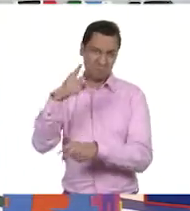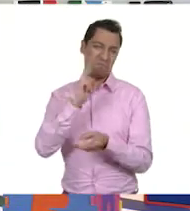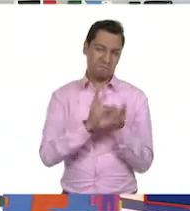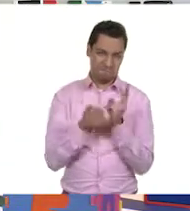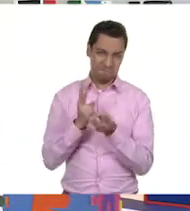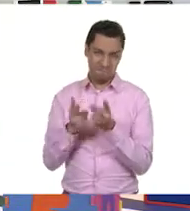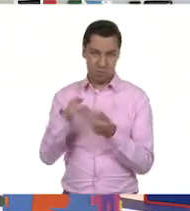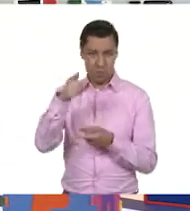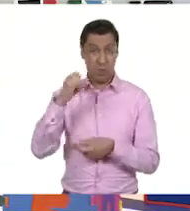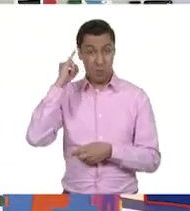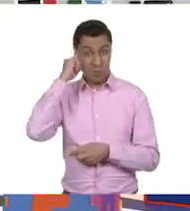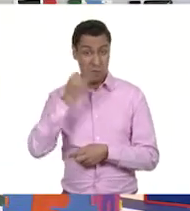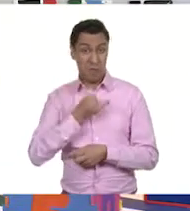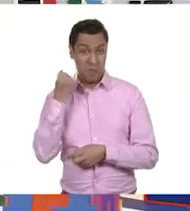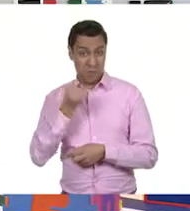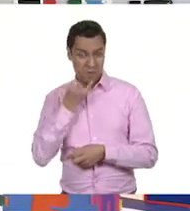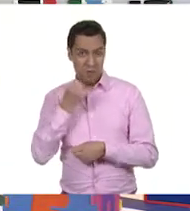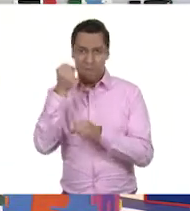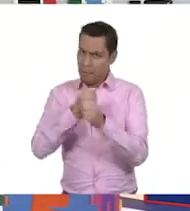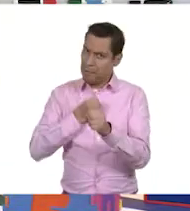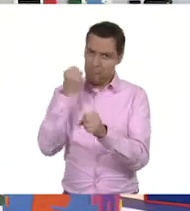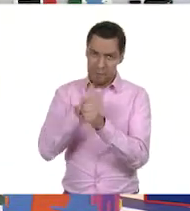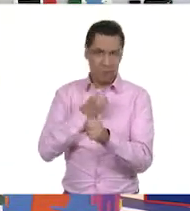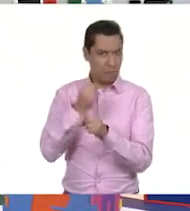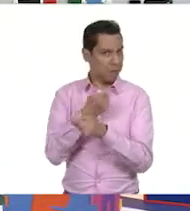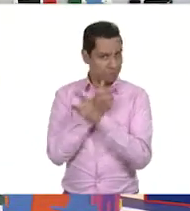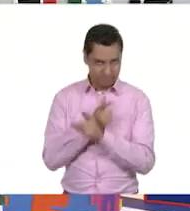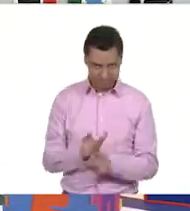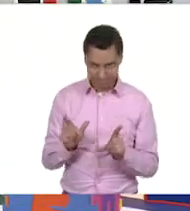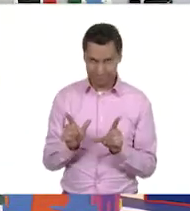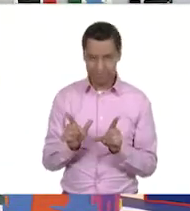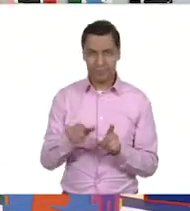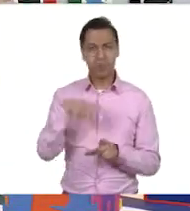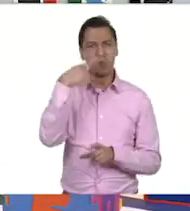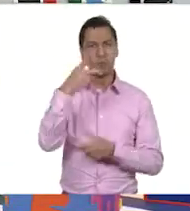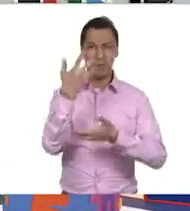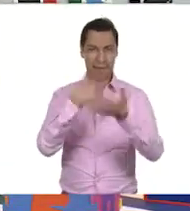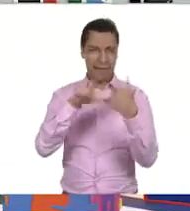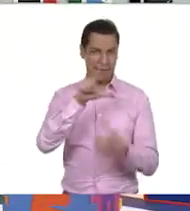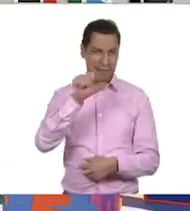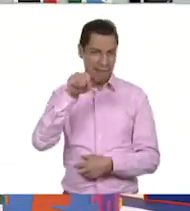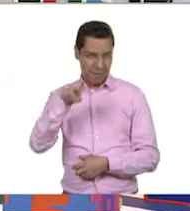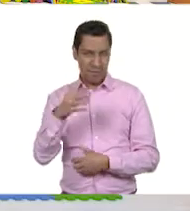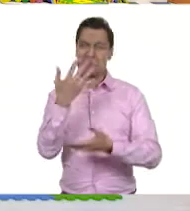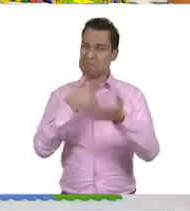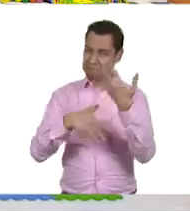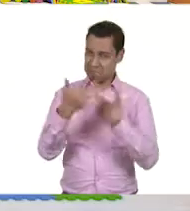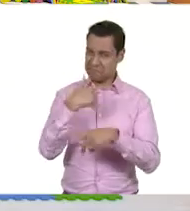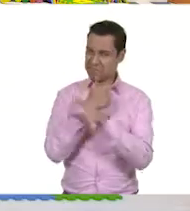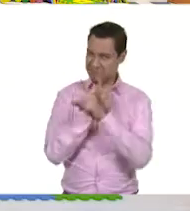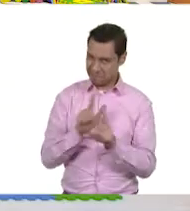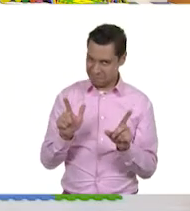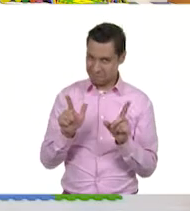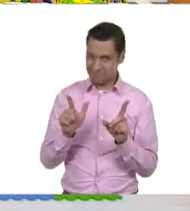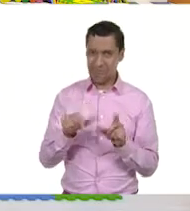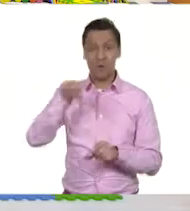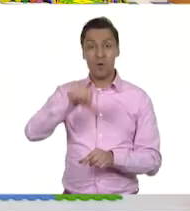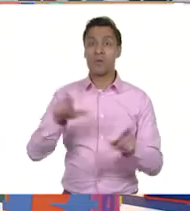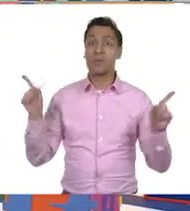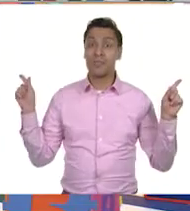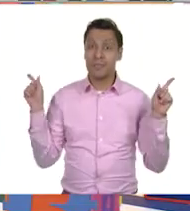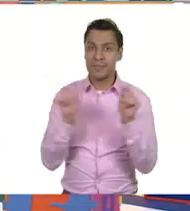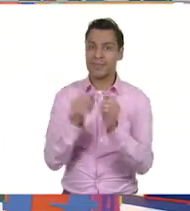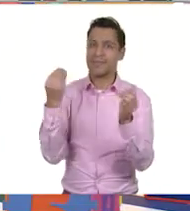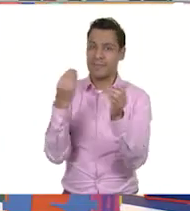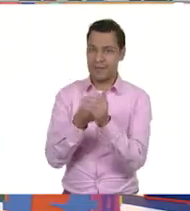indígena, aprovecha también este momento para practicarla y platica con tu familia en tu lengua materna. Por hoy hemos terminado con la